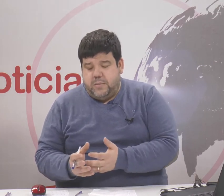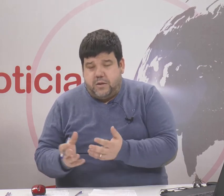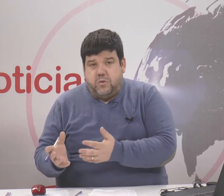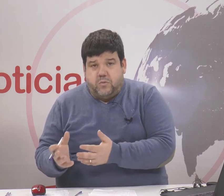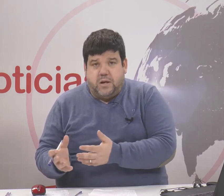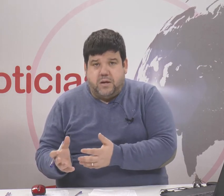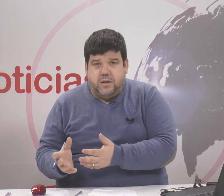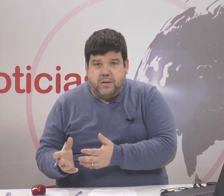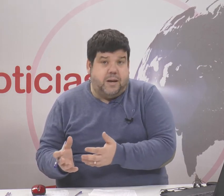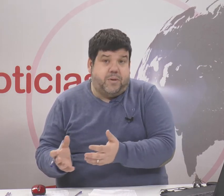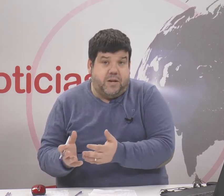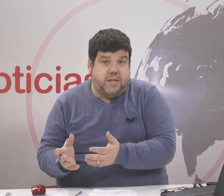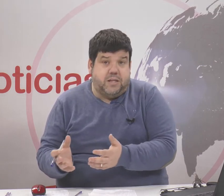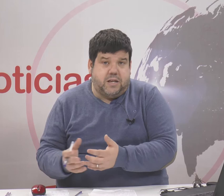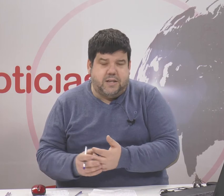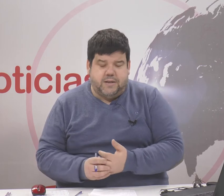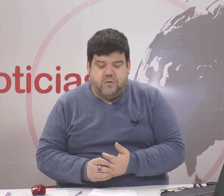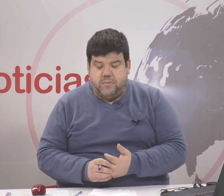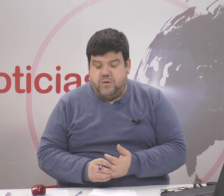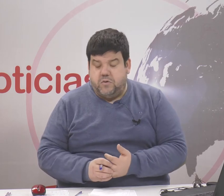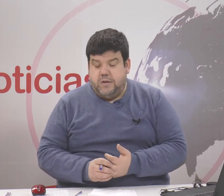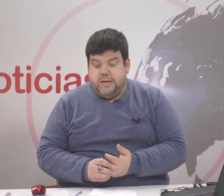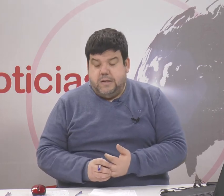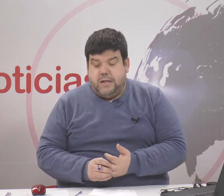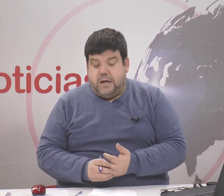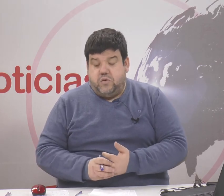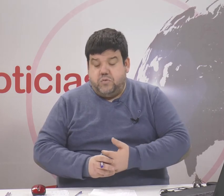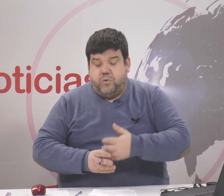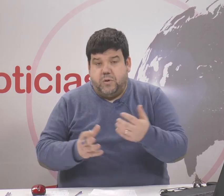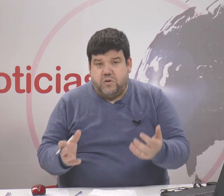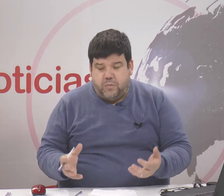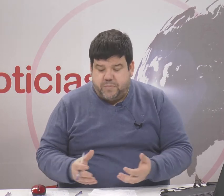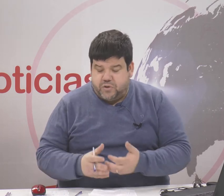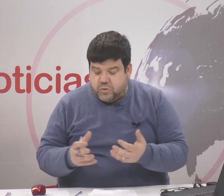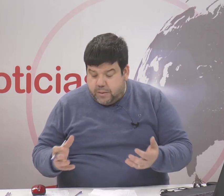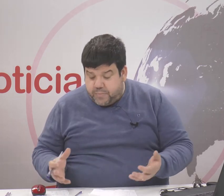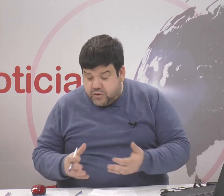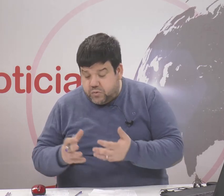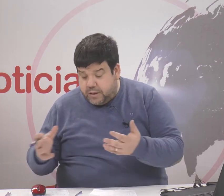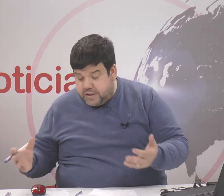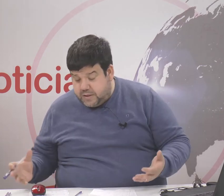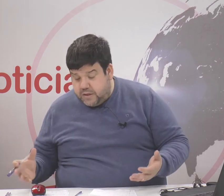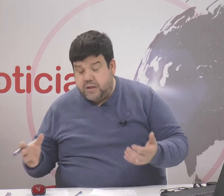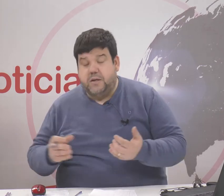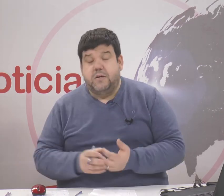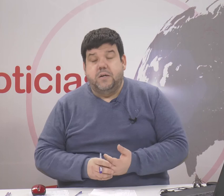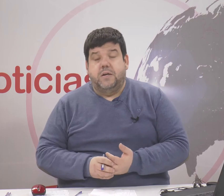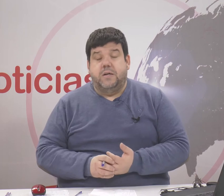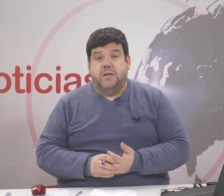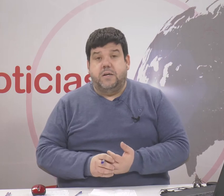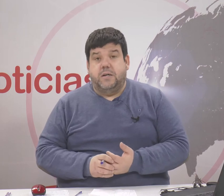marido de la primera teniente alcalde del Ayuntamiento de Arcos, por unas obras, presuntamente dicen,